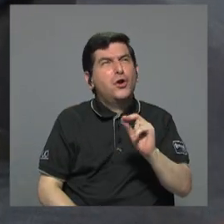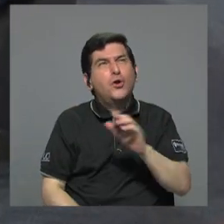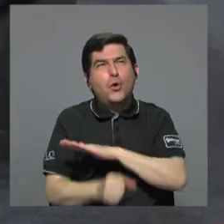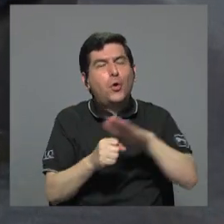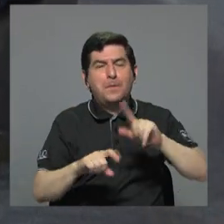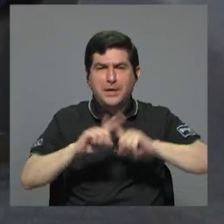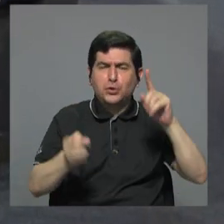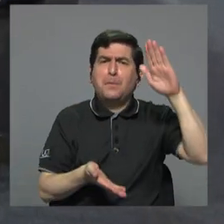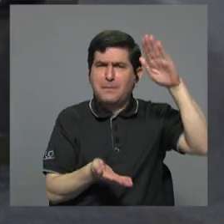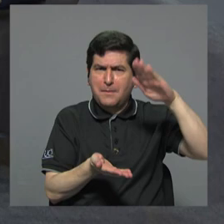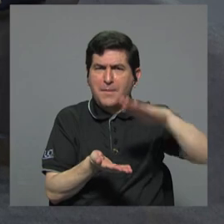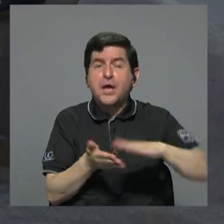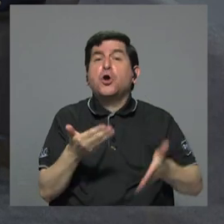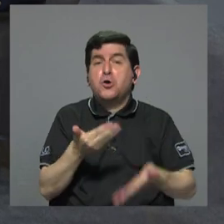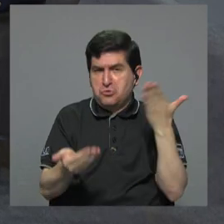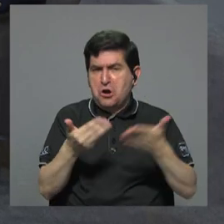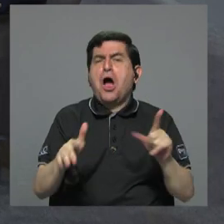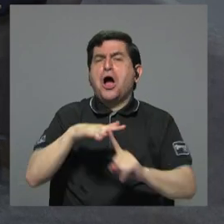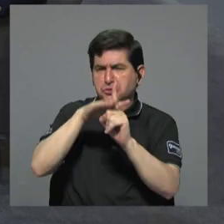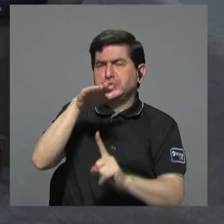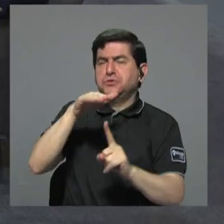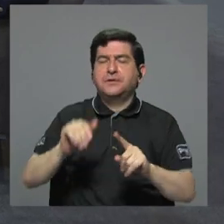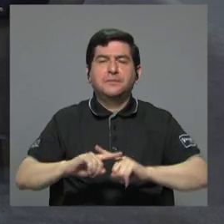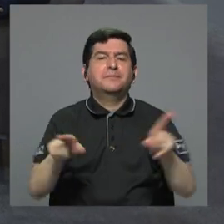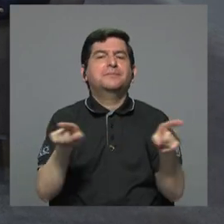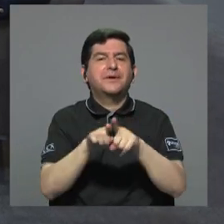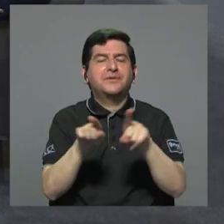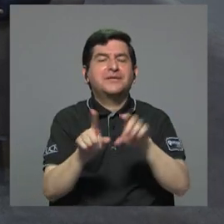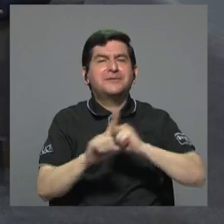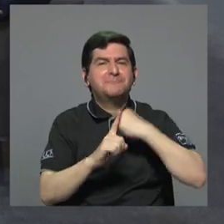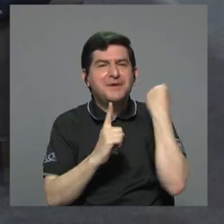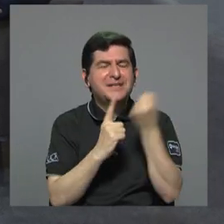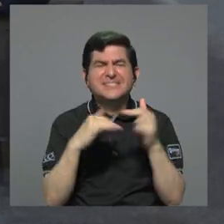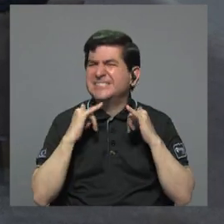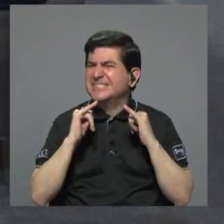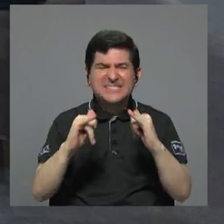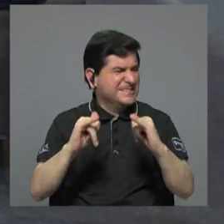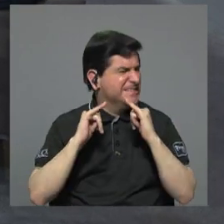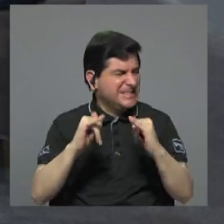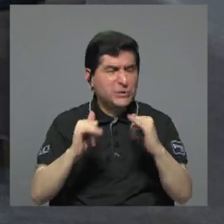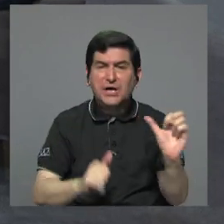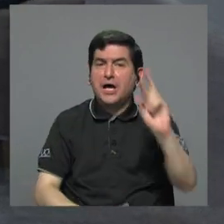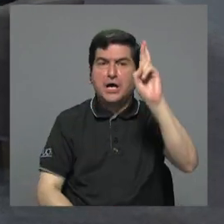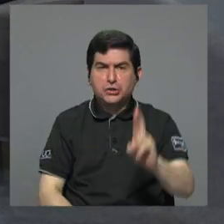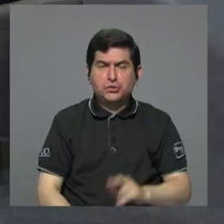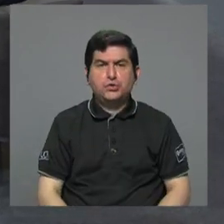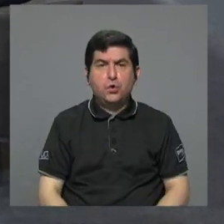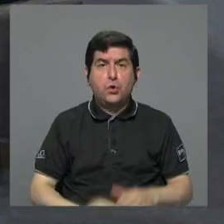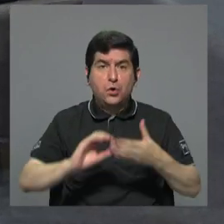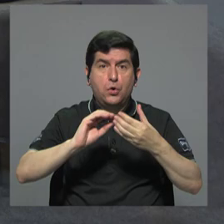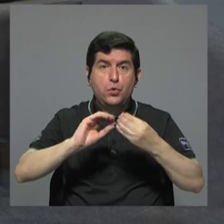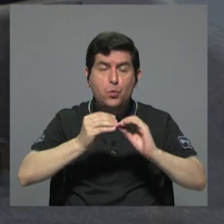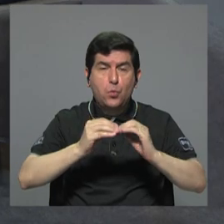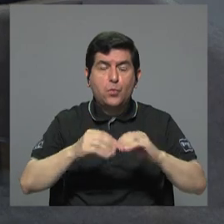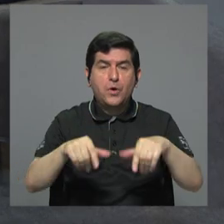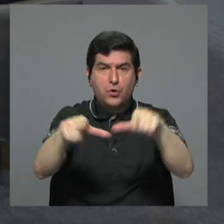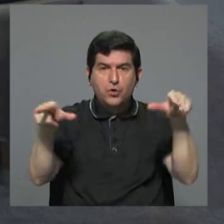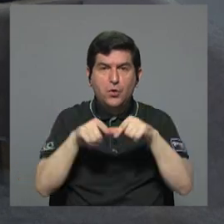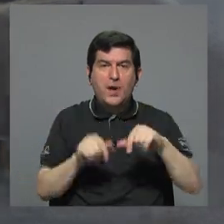ha disminuido de manera importante. Casi desaparecida. Pero además, sobre la situación de desigualdad en que se encuentra Costa Rica en la posición número 10. Vamos.